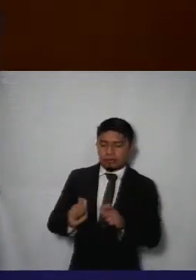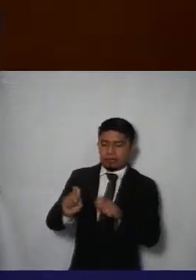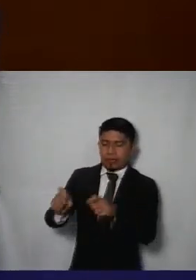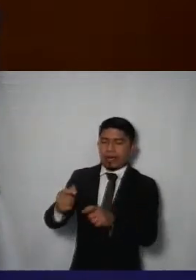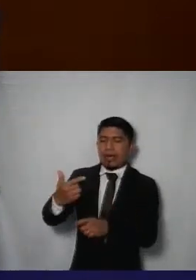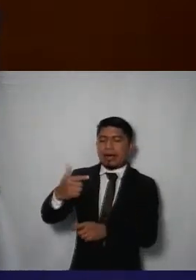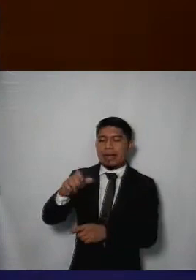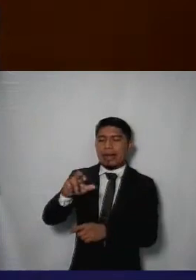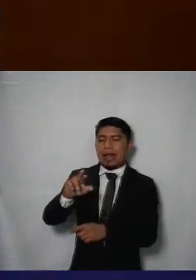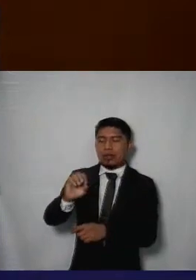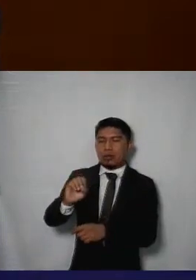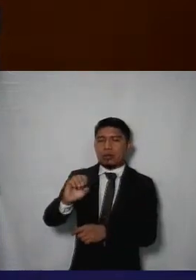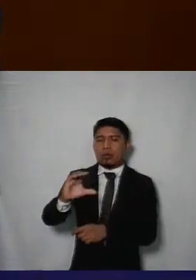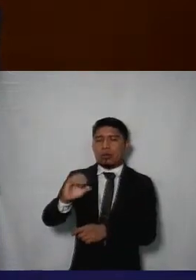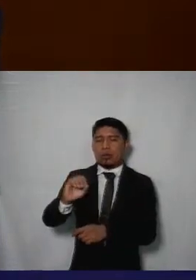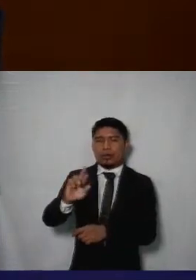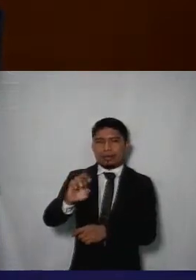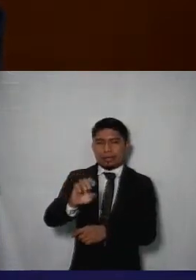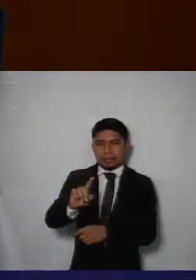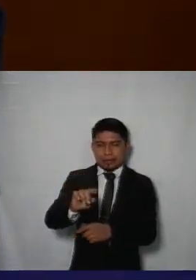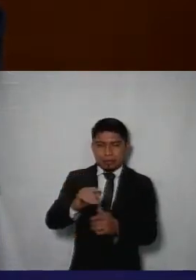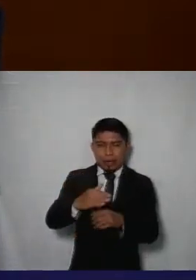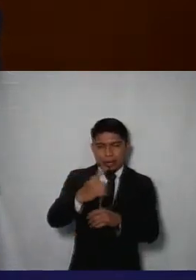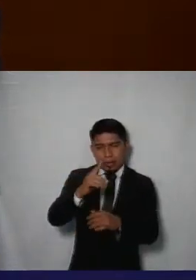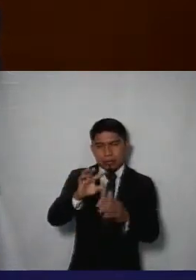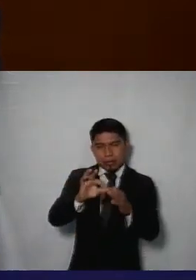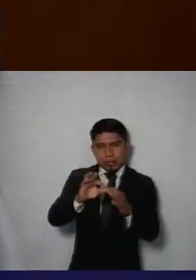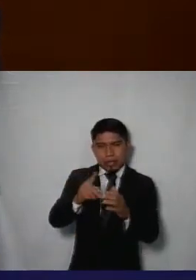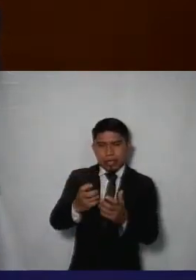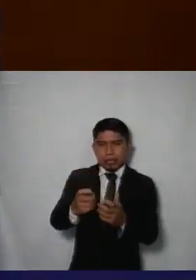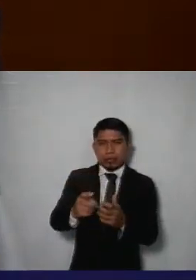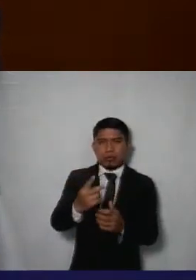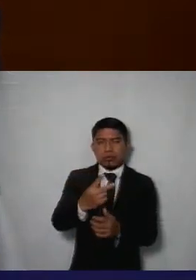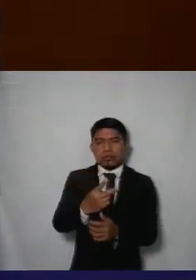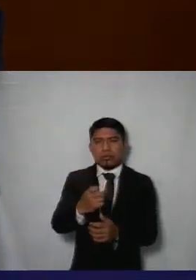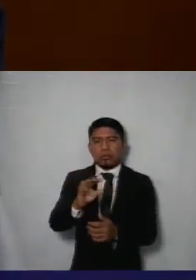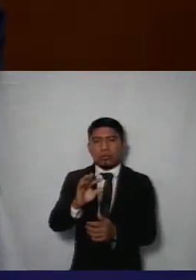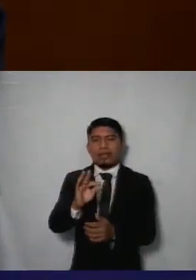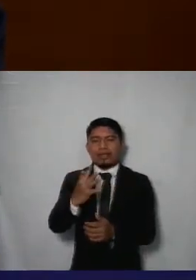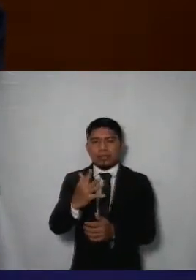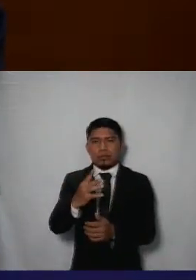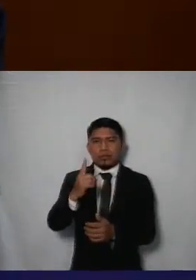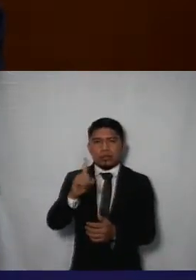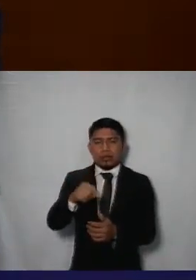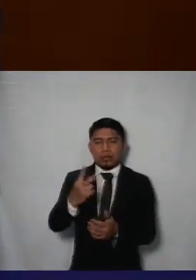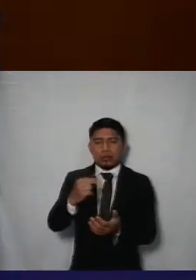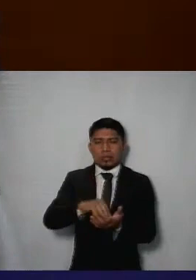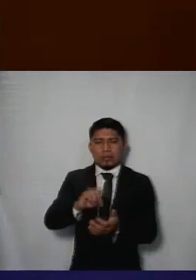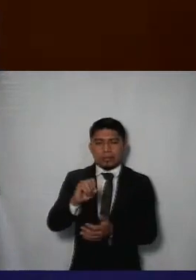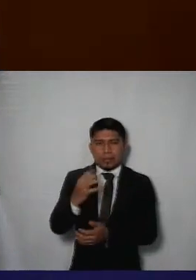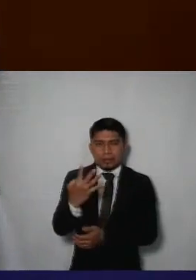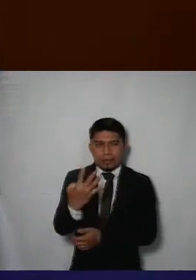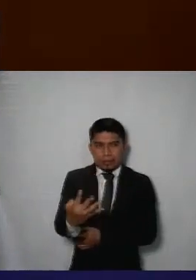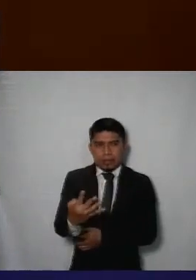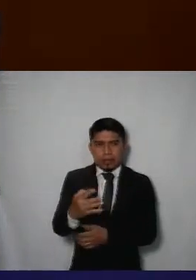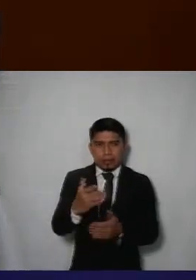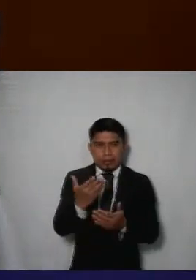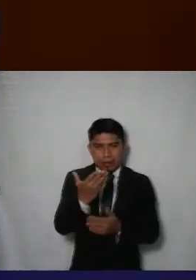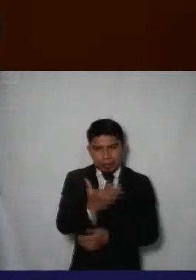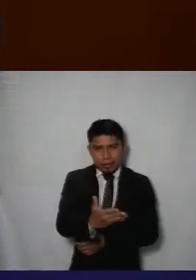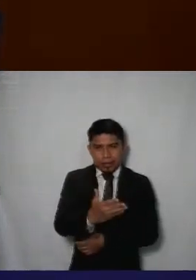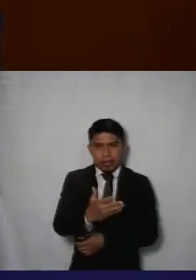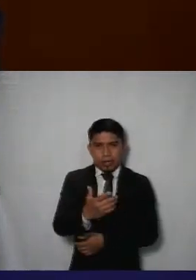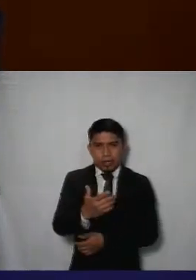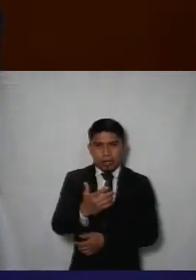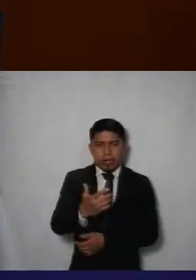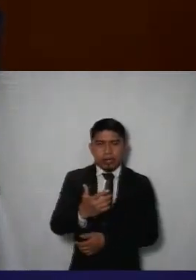a gerardo cortés para que dé cuenta del expediente de doscientos cuarenta y cinco diagonal dos mil veinticuatro por lo que le